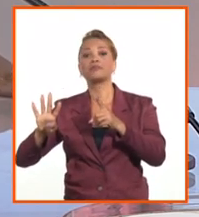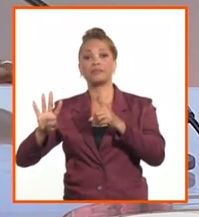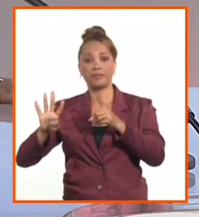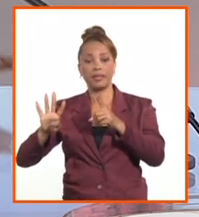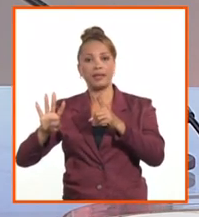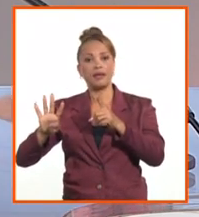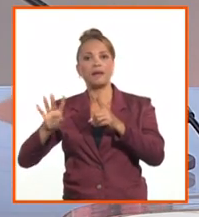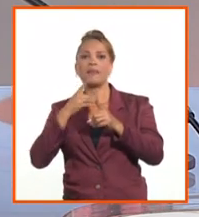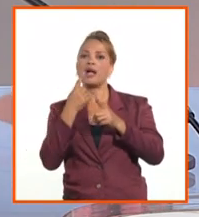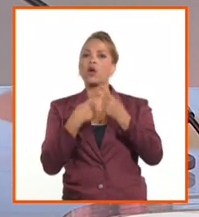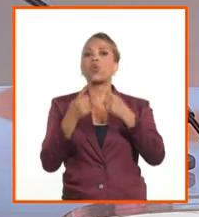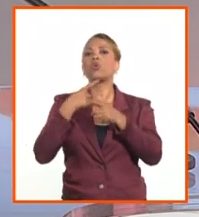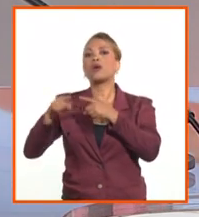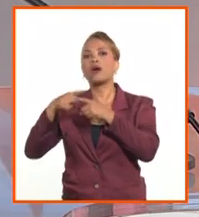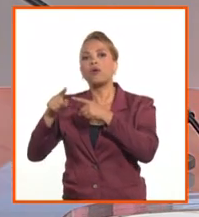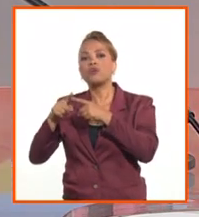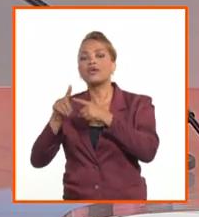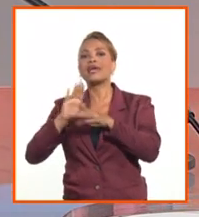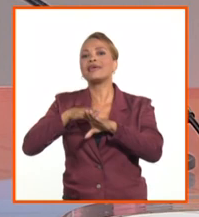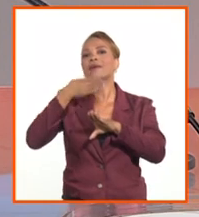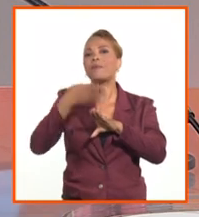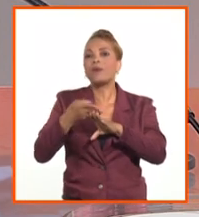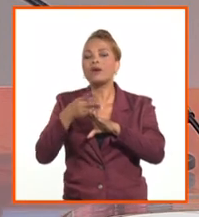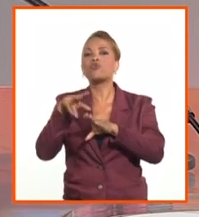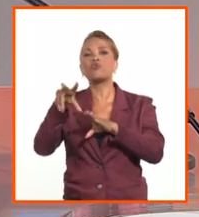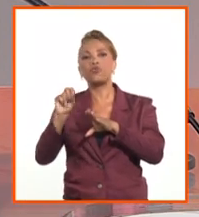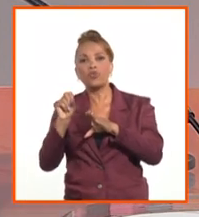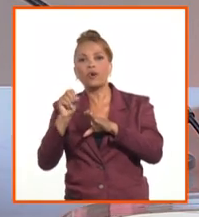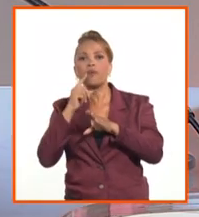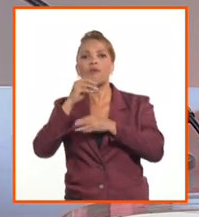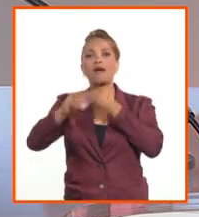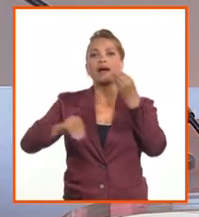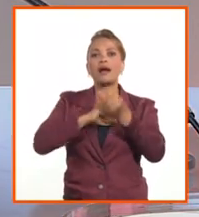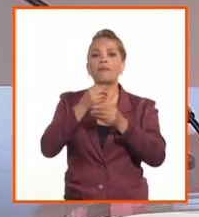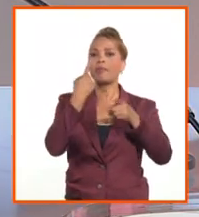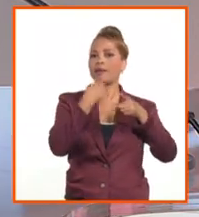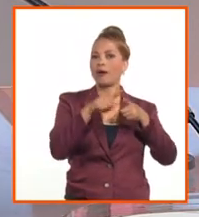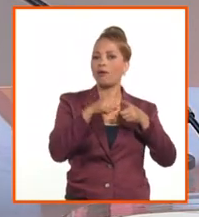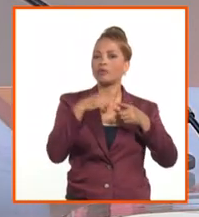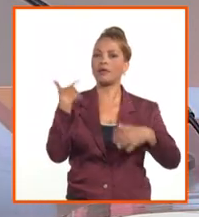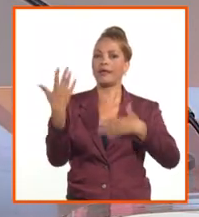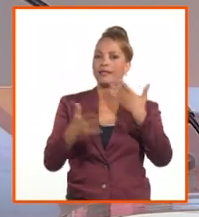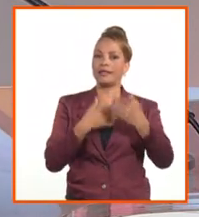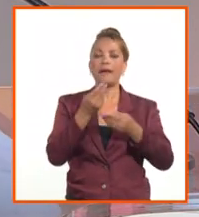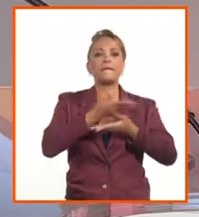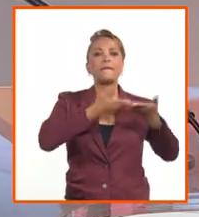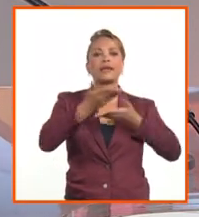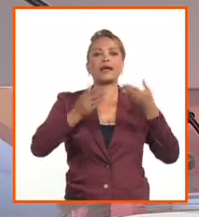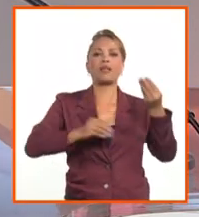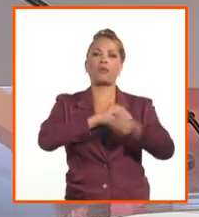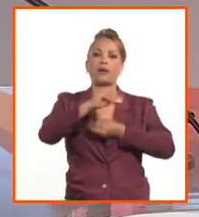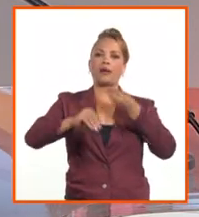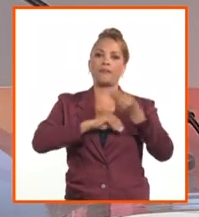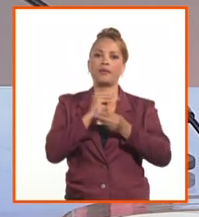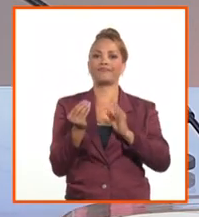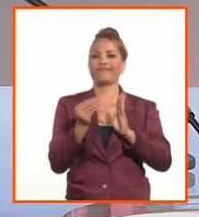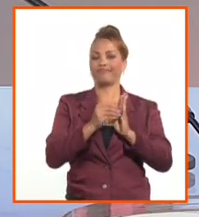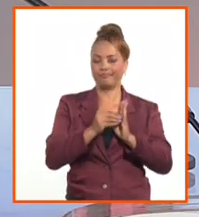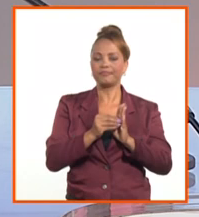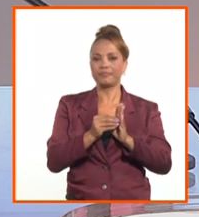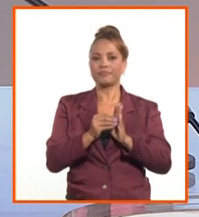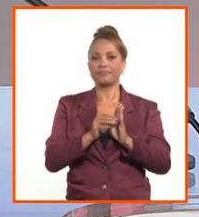actividades y se implementará un nuevo tipo de cambio para el resto, para el mercado cambiario que se va a implementar. Entonces,